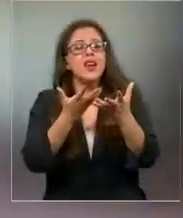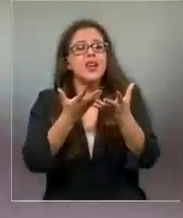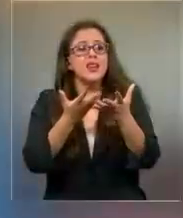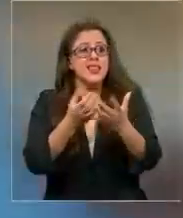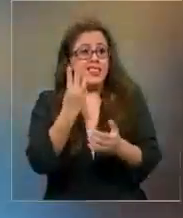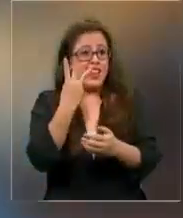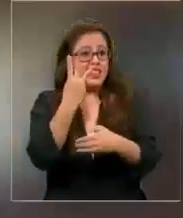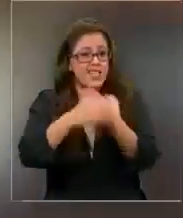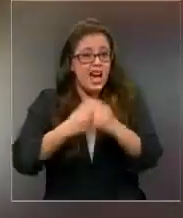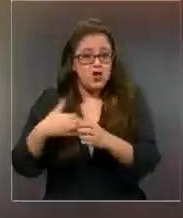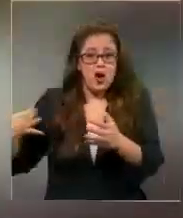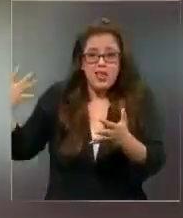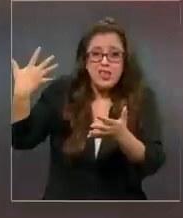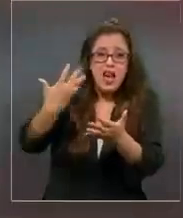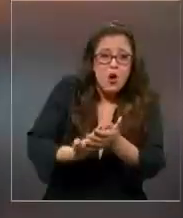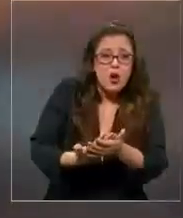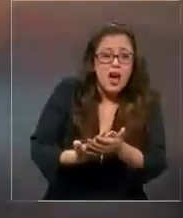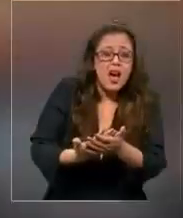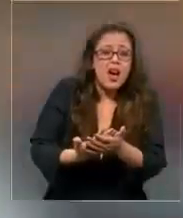privado de libertad.